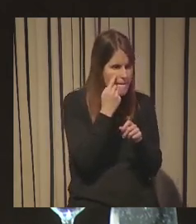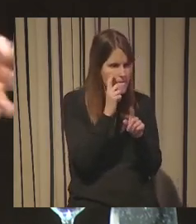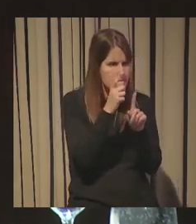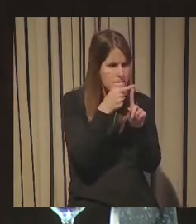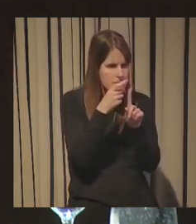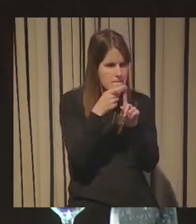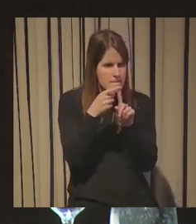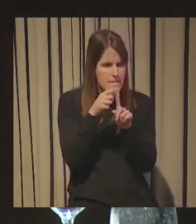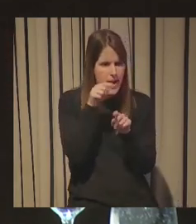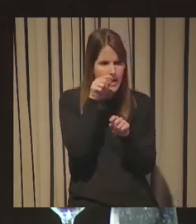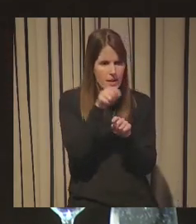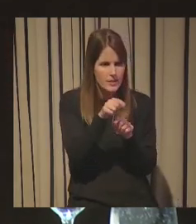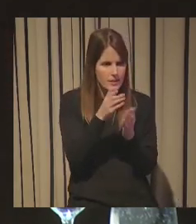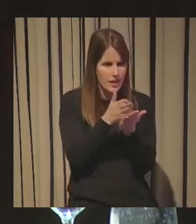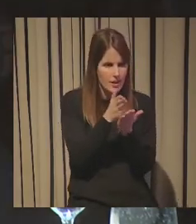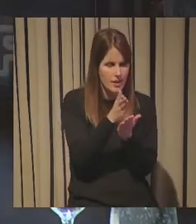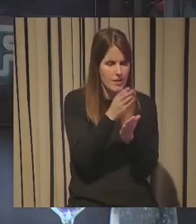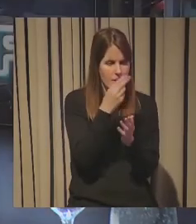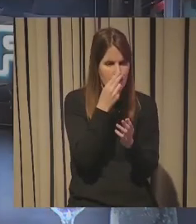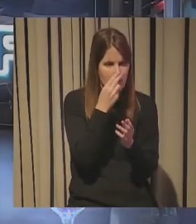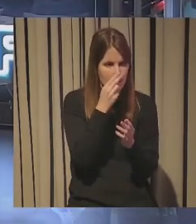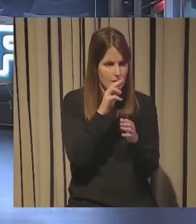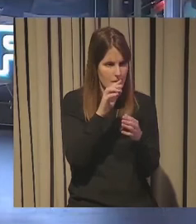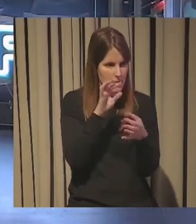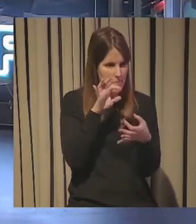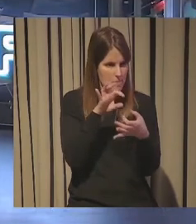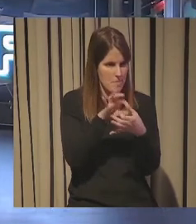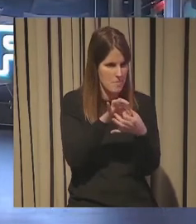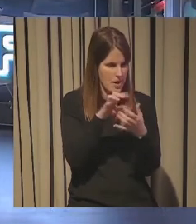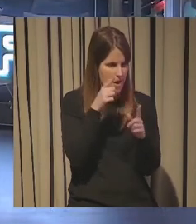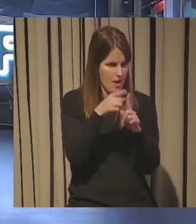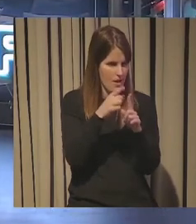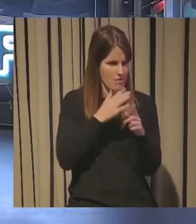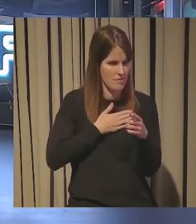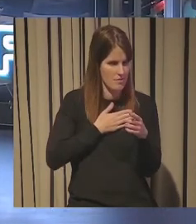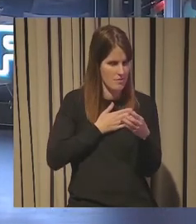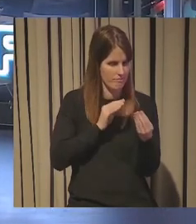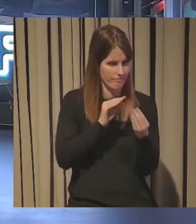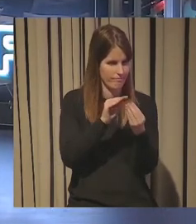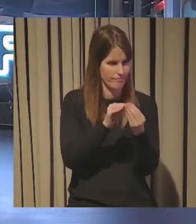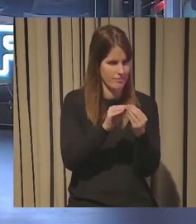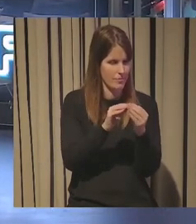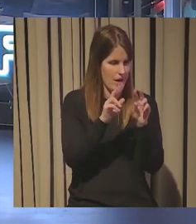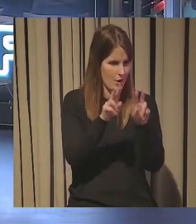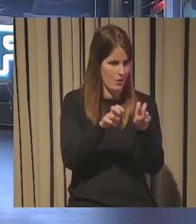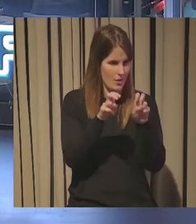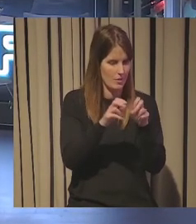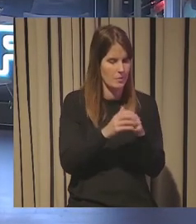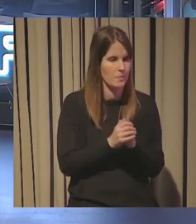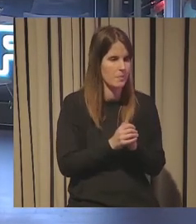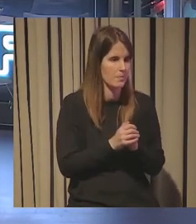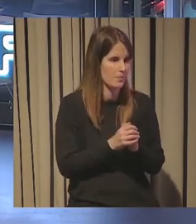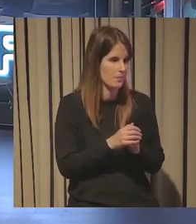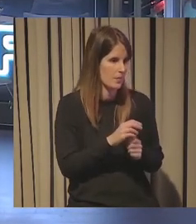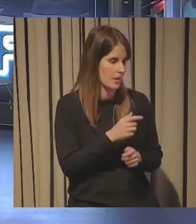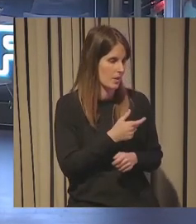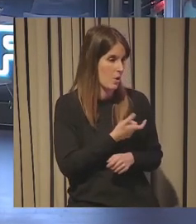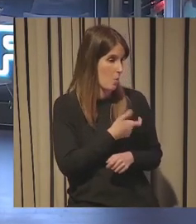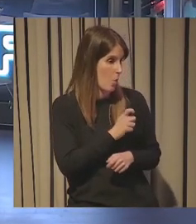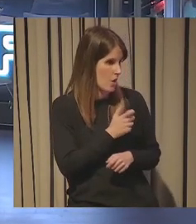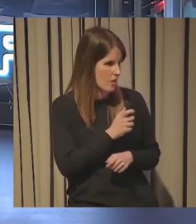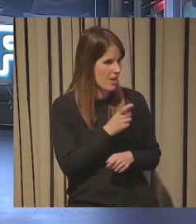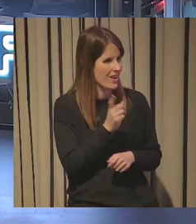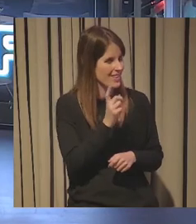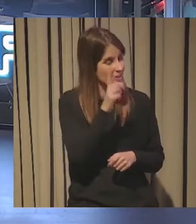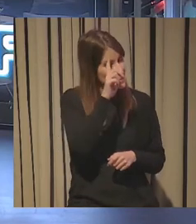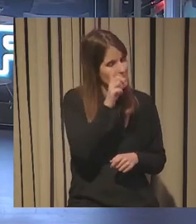tendencia es la que nos encajará para nuestra posible mejora o innovación no sé si de policía pero desde luego de detective lo tienen